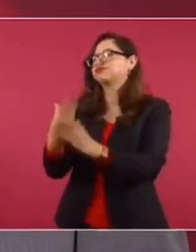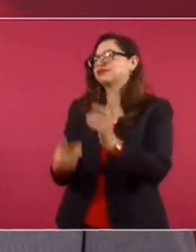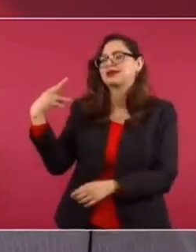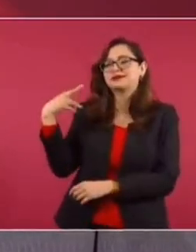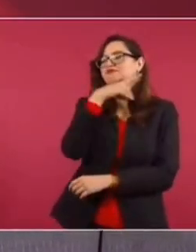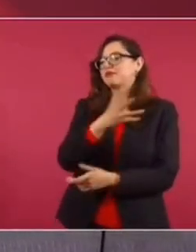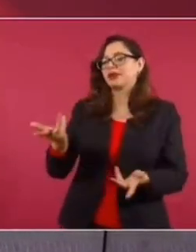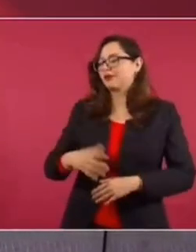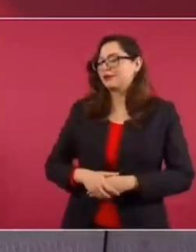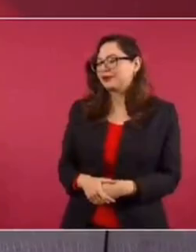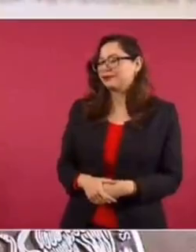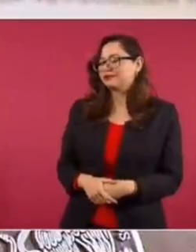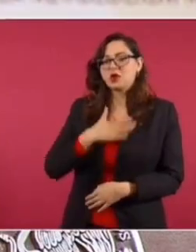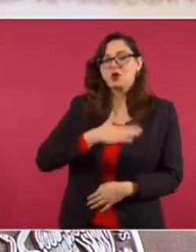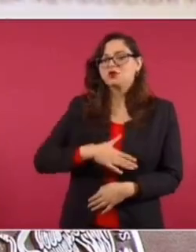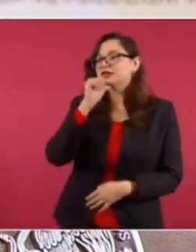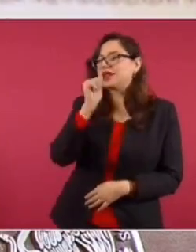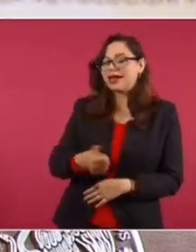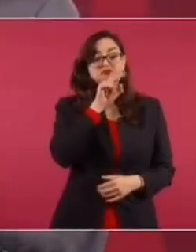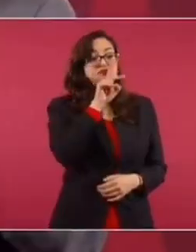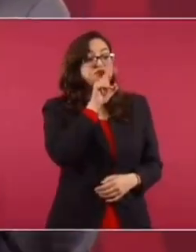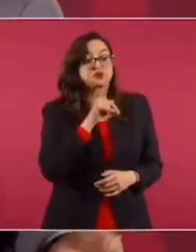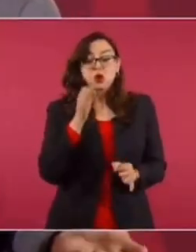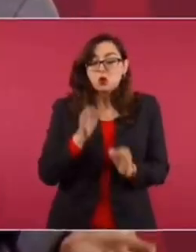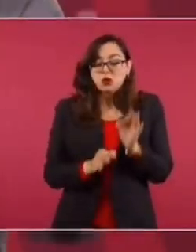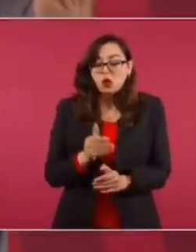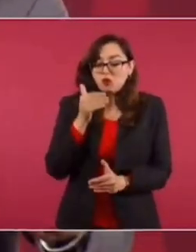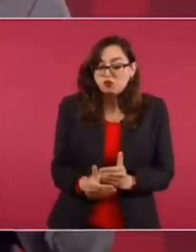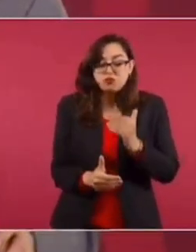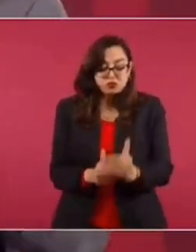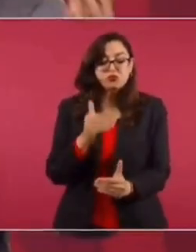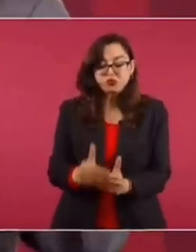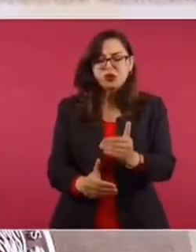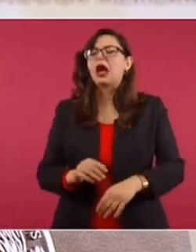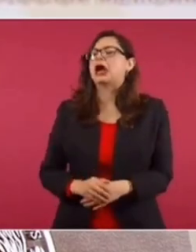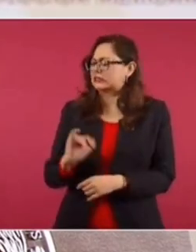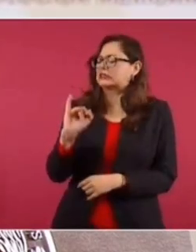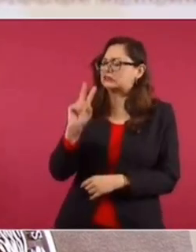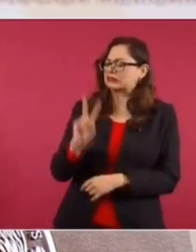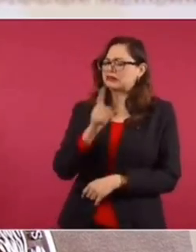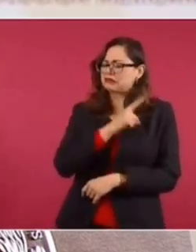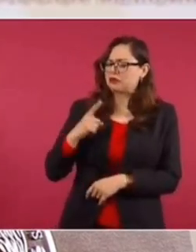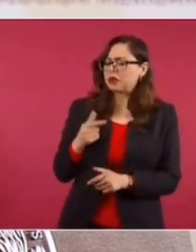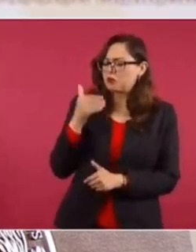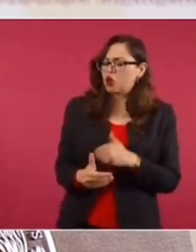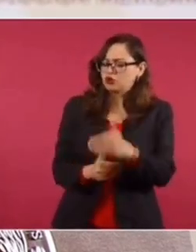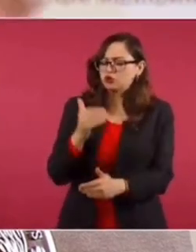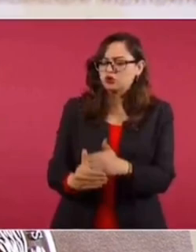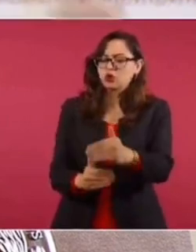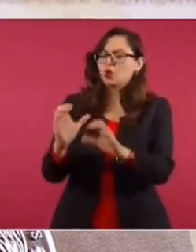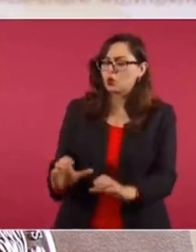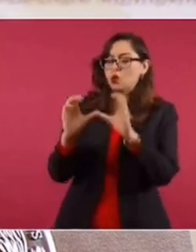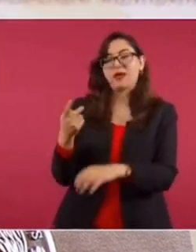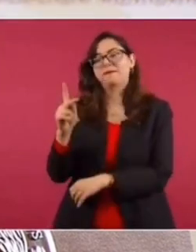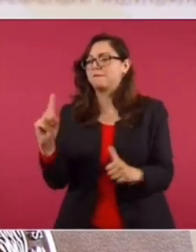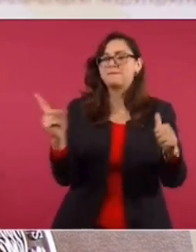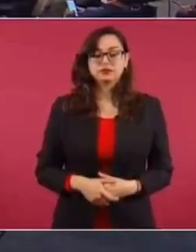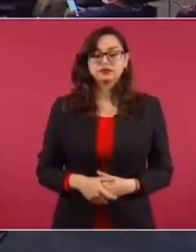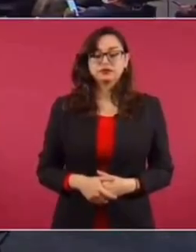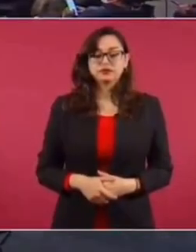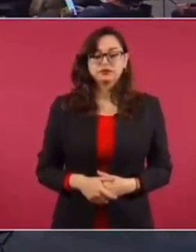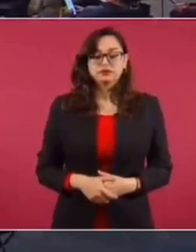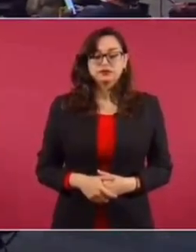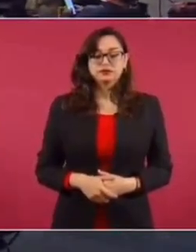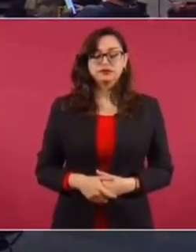A les preocupa mucho. Pero otras cosas. El debido proceso. Yo digo, sí, hay que cuidar el debido proceso. Pero lo primero es la justicia.